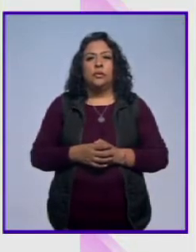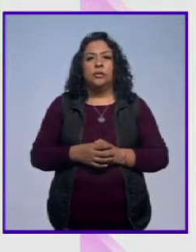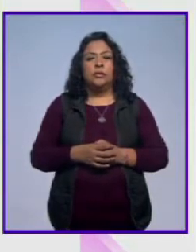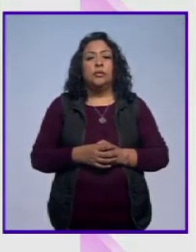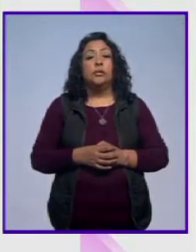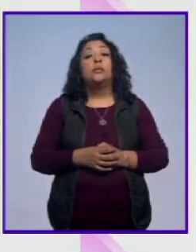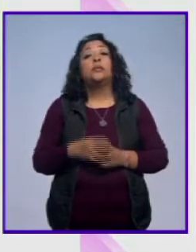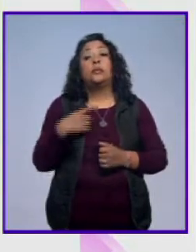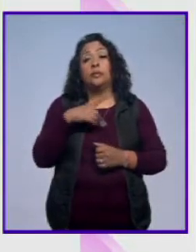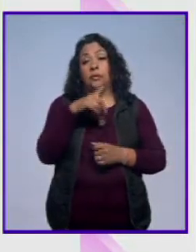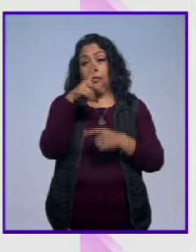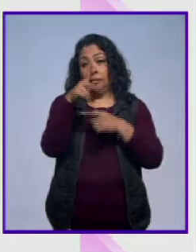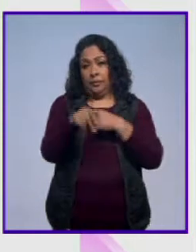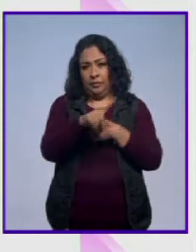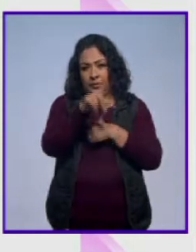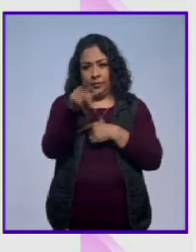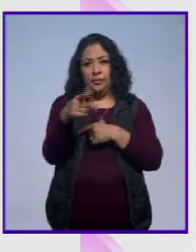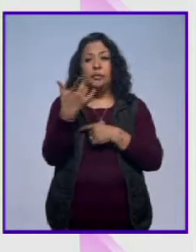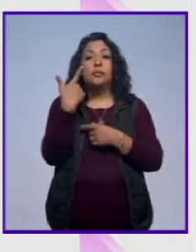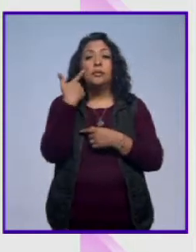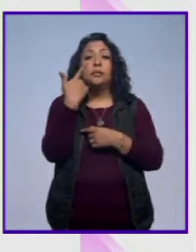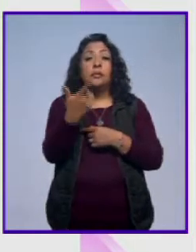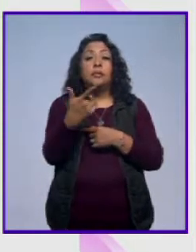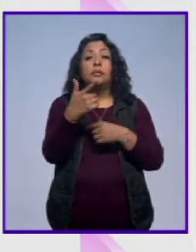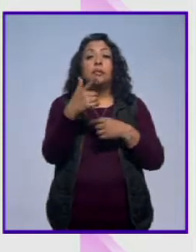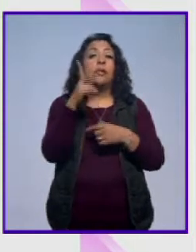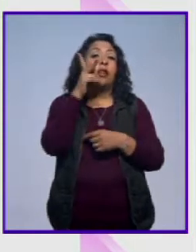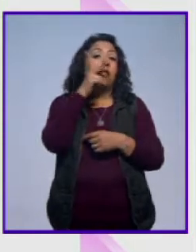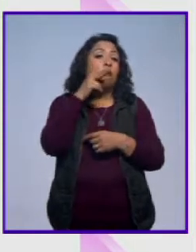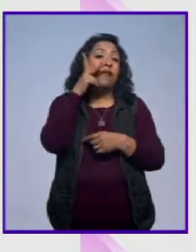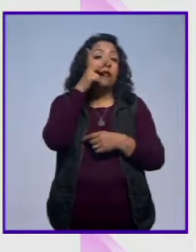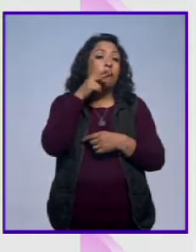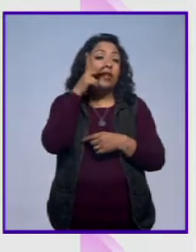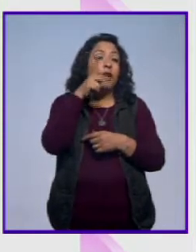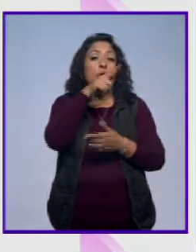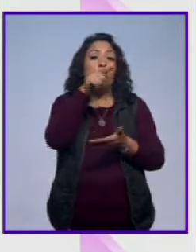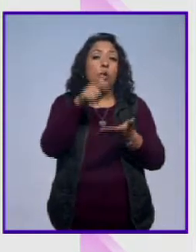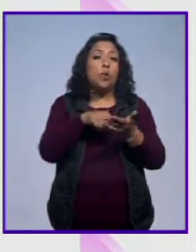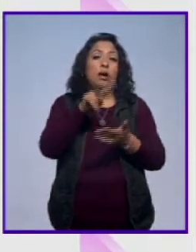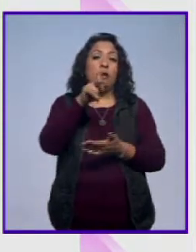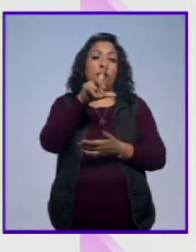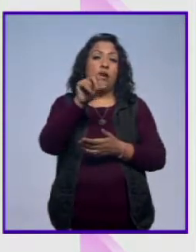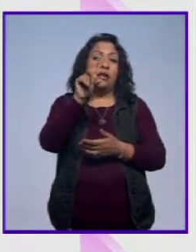Y después de la pausa recorreremos la ruta vinícola del Valle de Guadalupe.